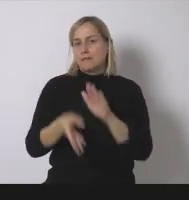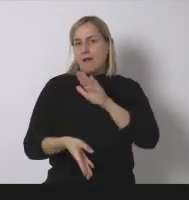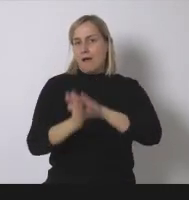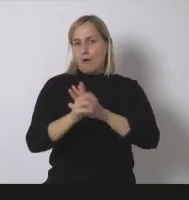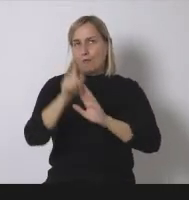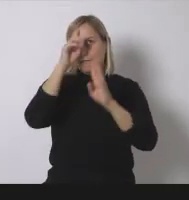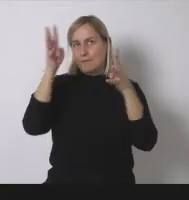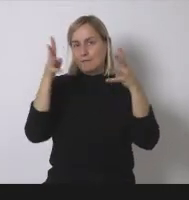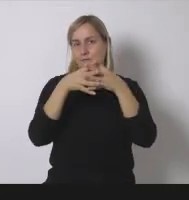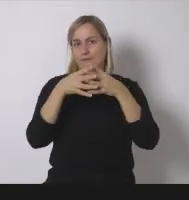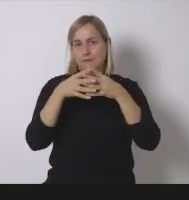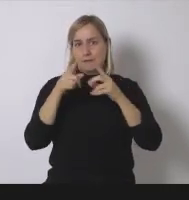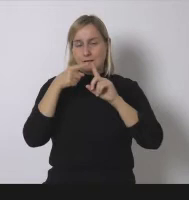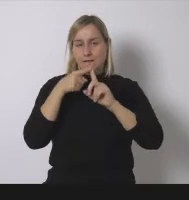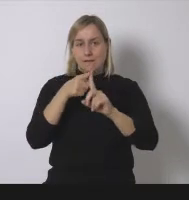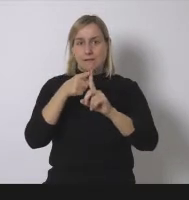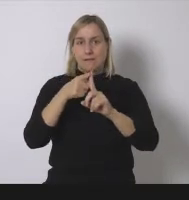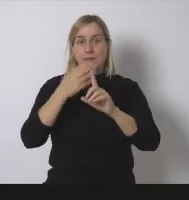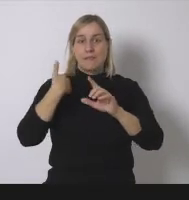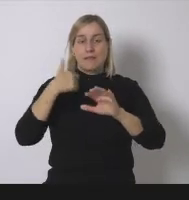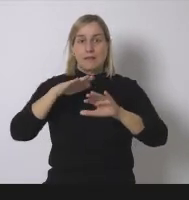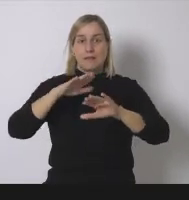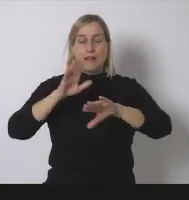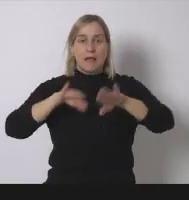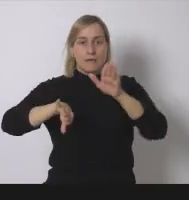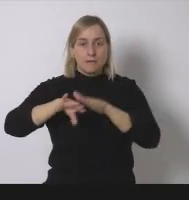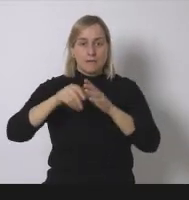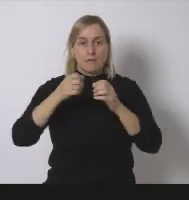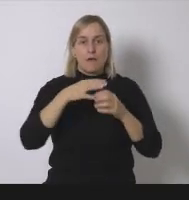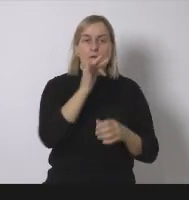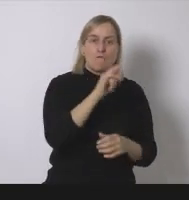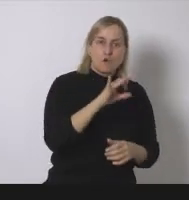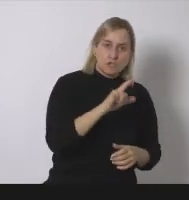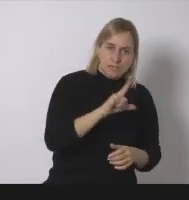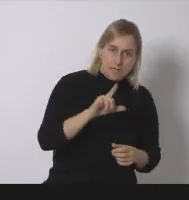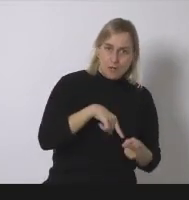necesidades de satisfacer aunque no sea fósil o nuclear